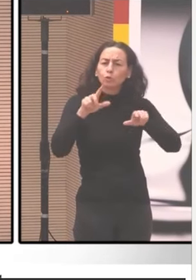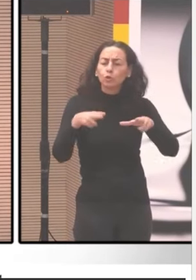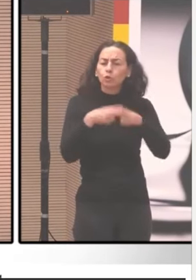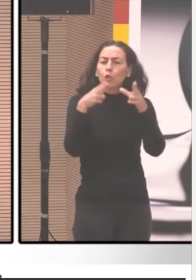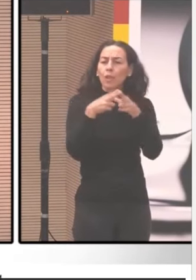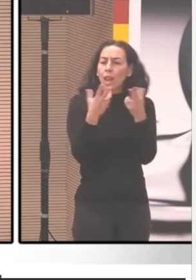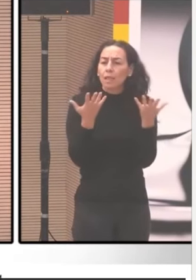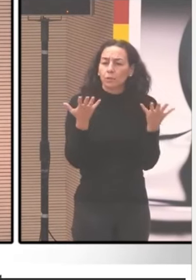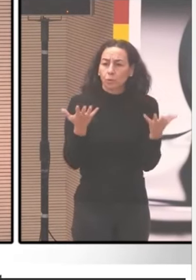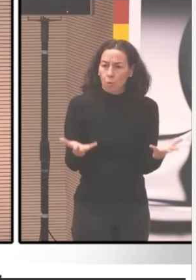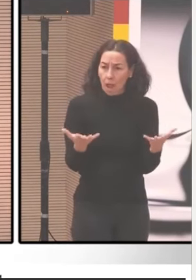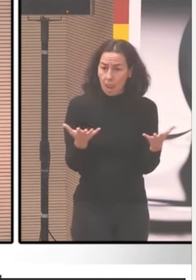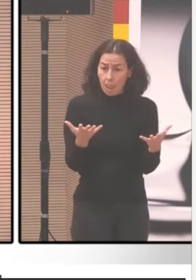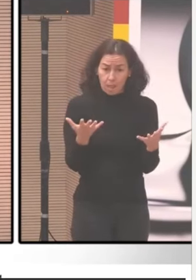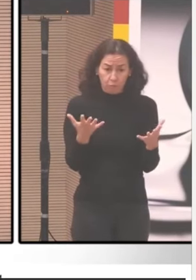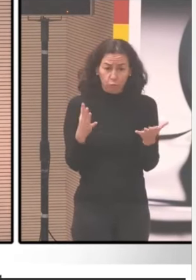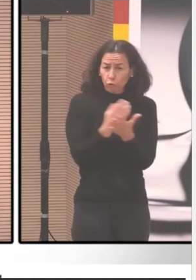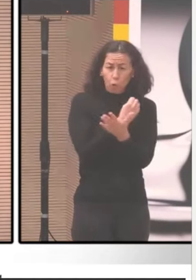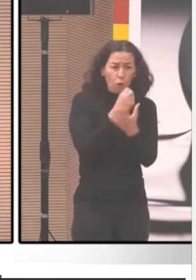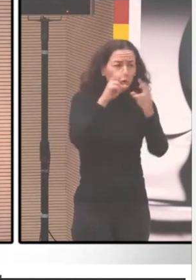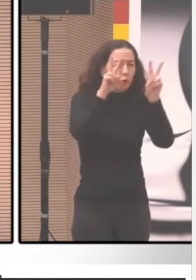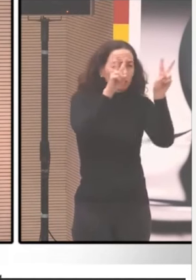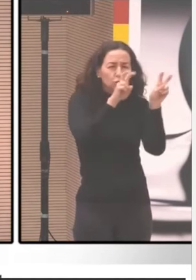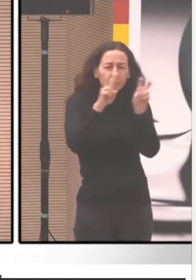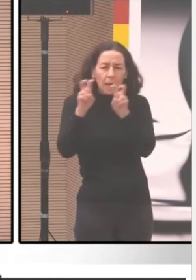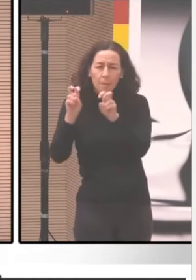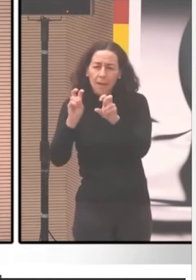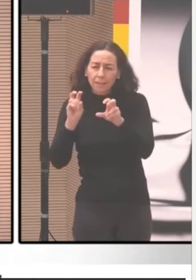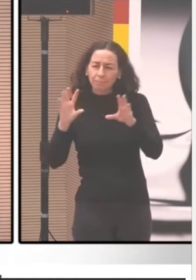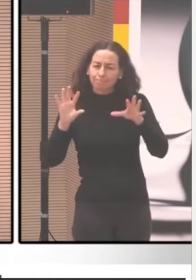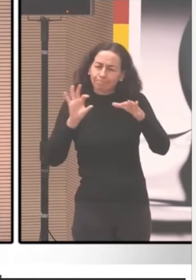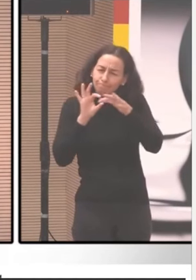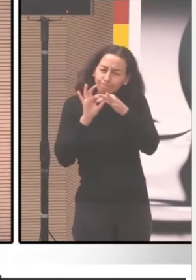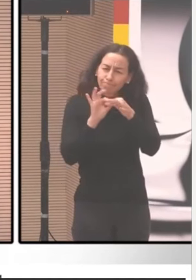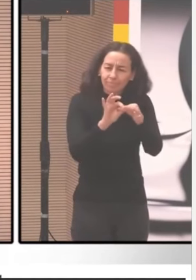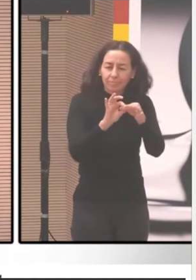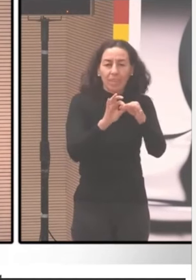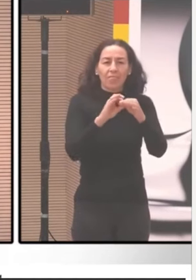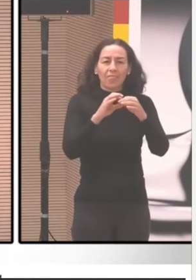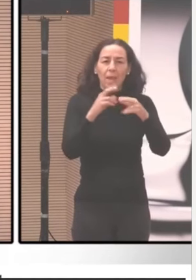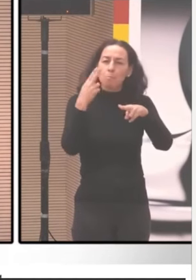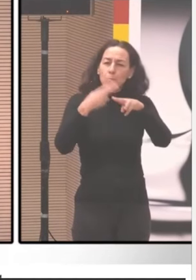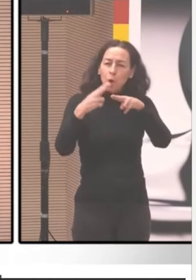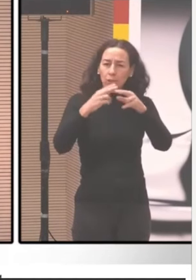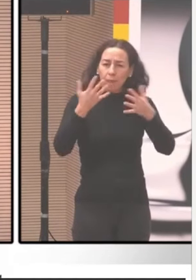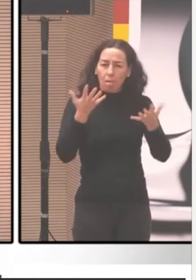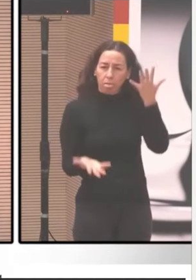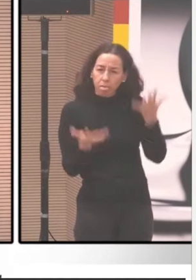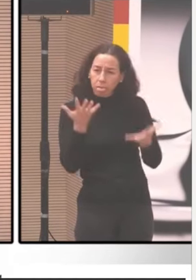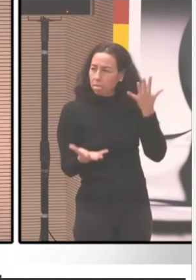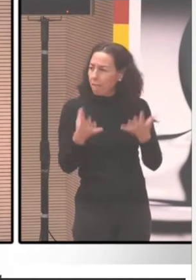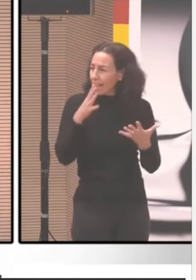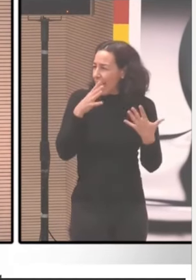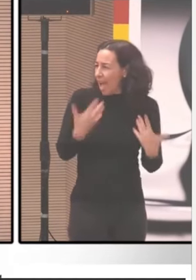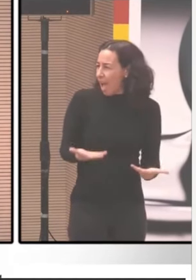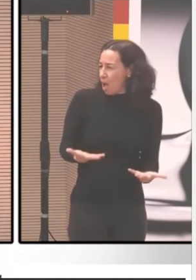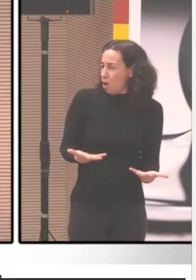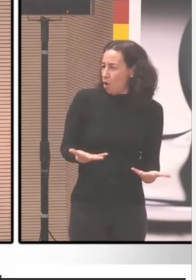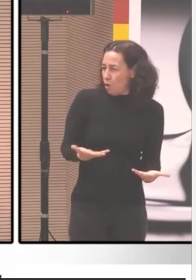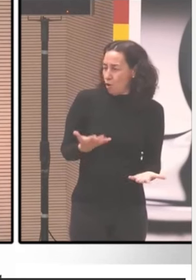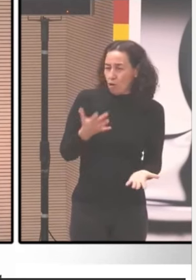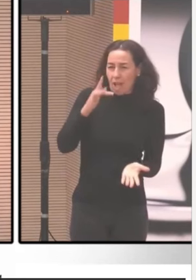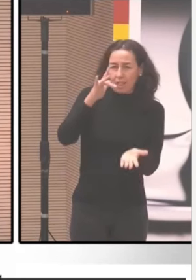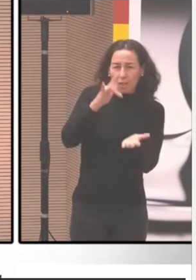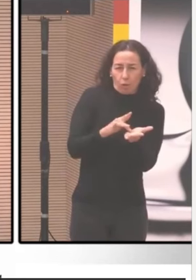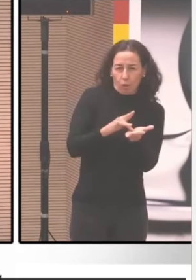cómo promover la igualdad de oportunidades y cómo también trabajar en este tema que tantas veces hemos hablado aquí